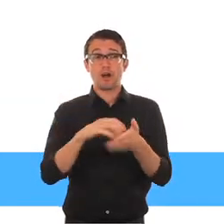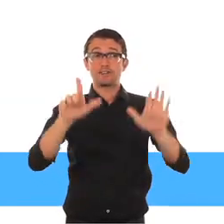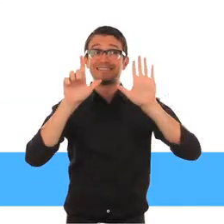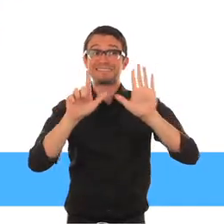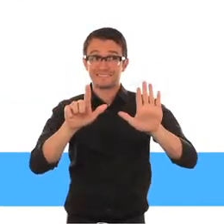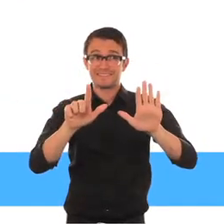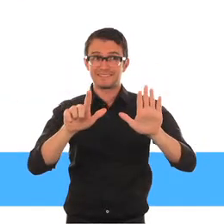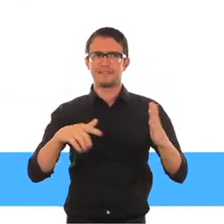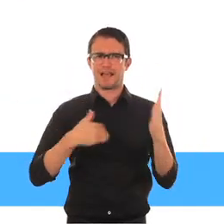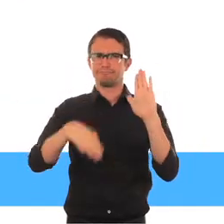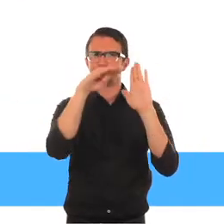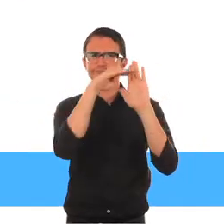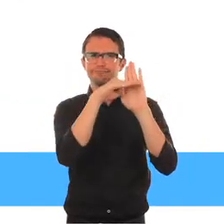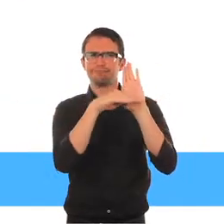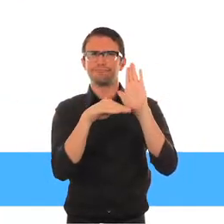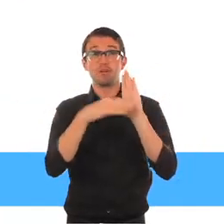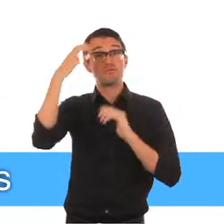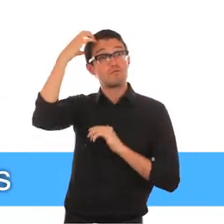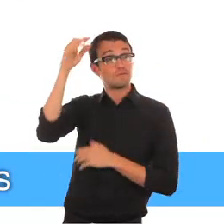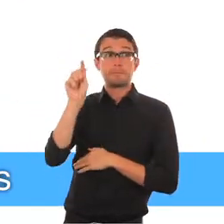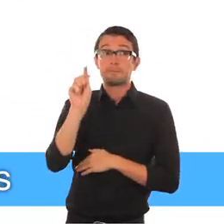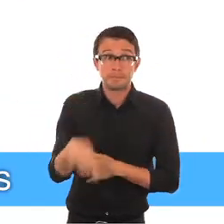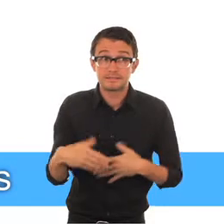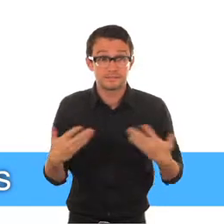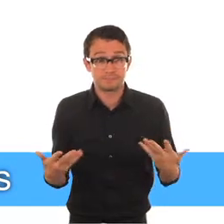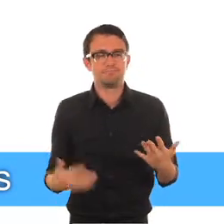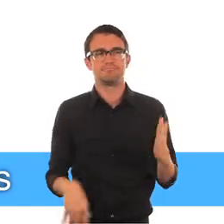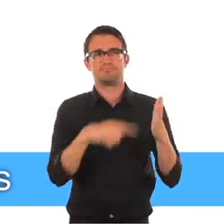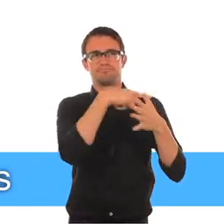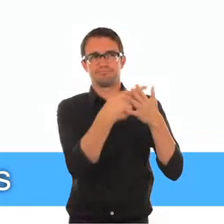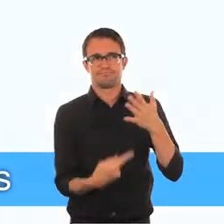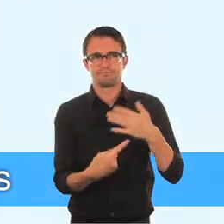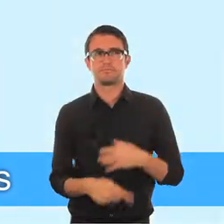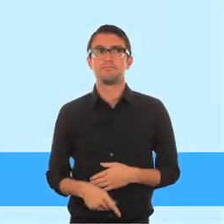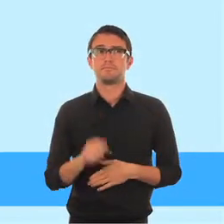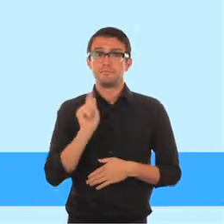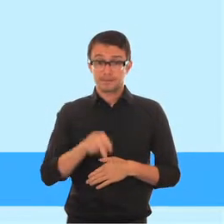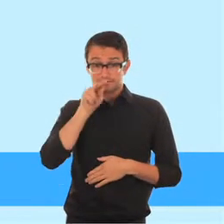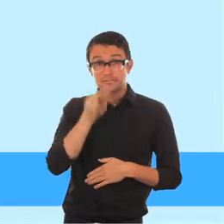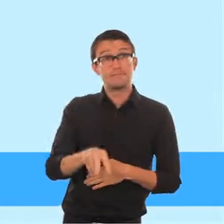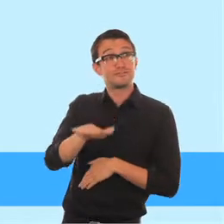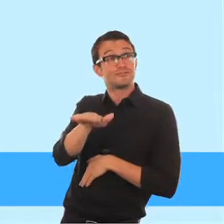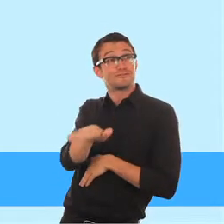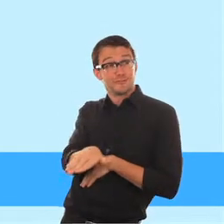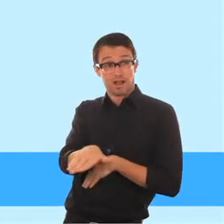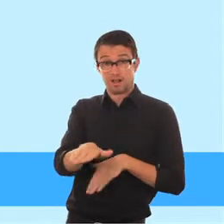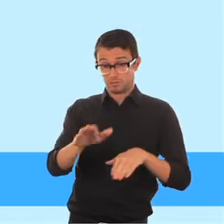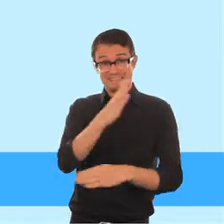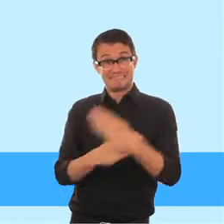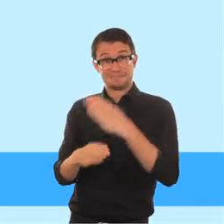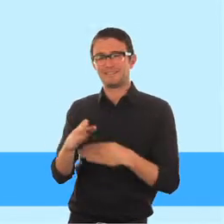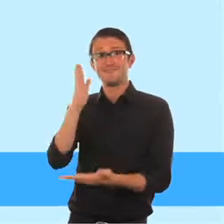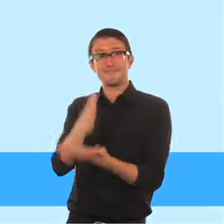El artículo 7 establece que los gobiernos deben garantizar la realización de todos los derechos de los niños con discapacidad en pie de